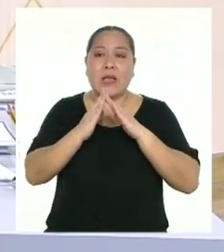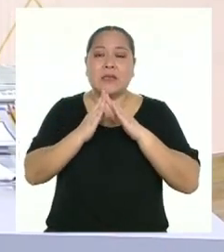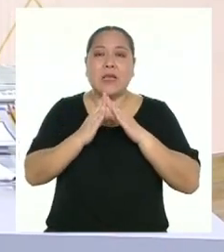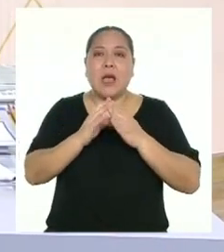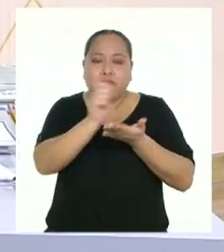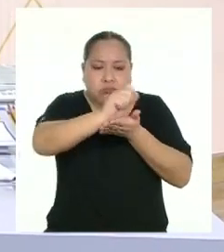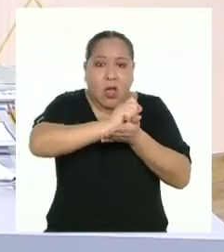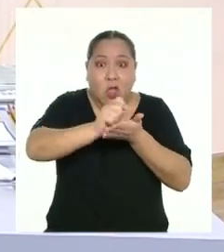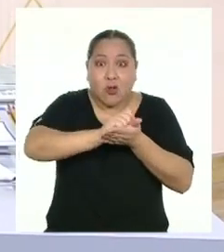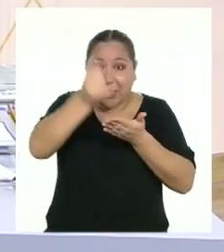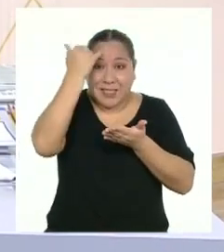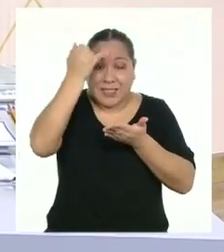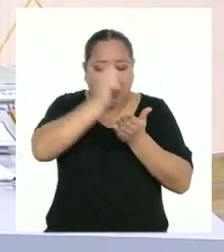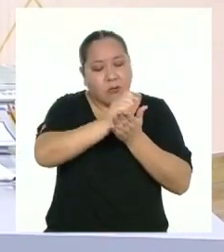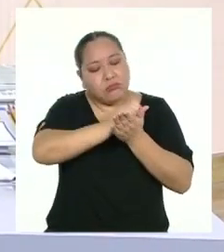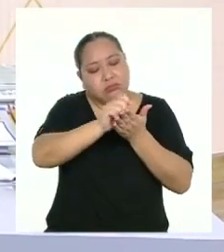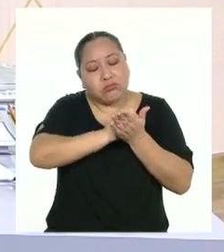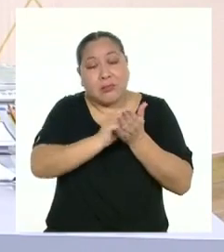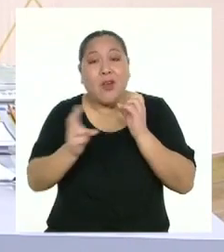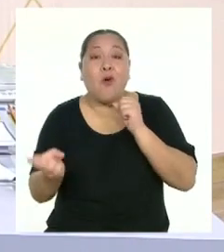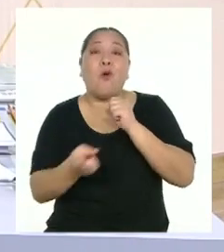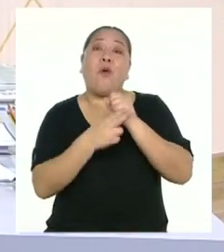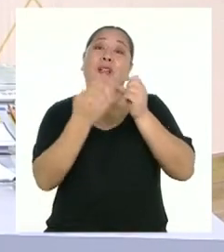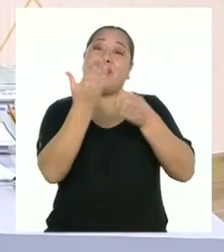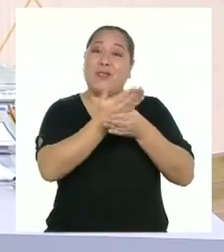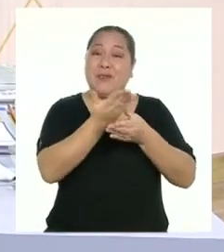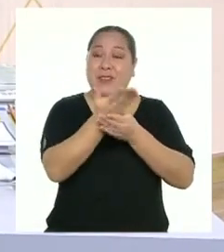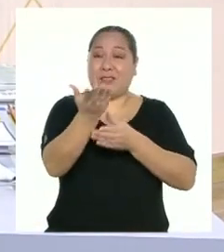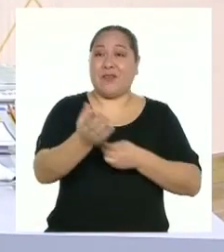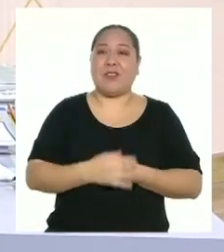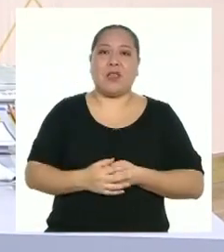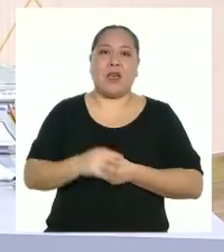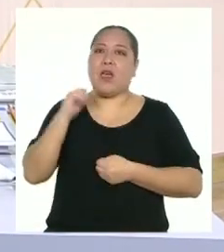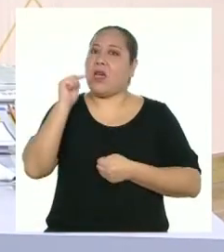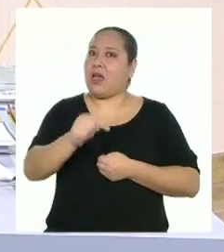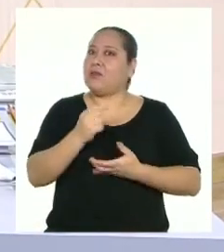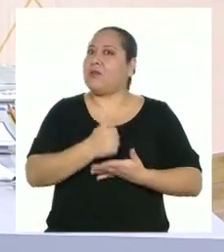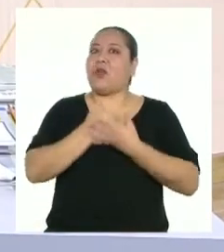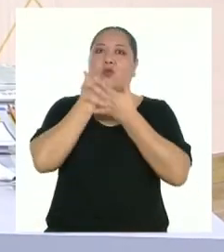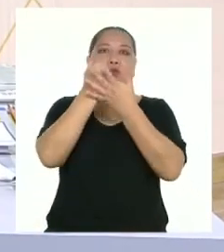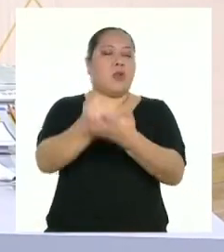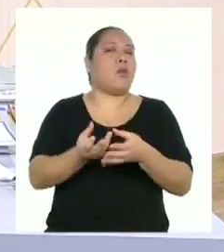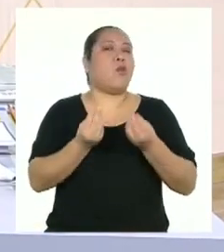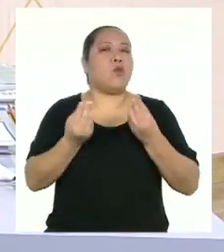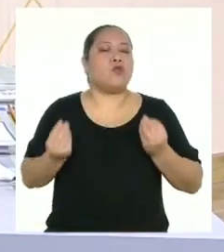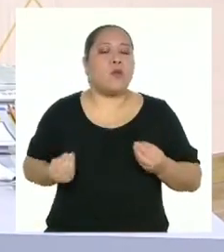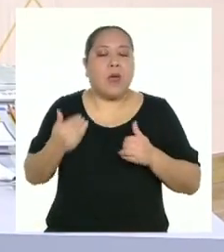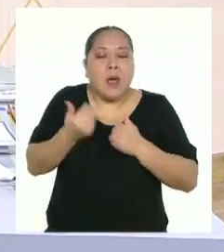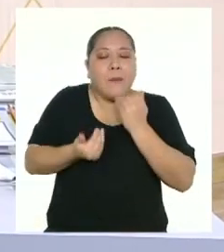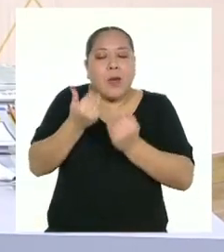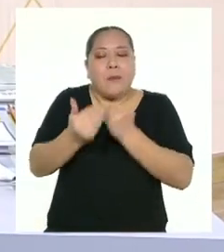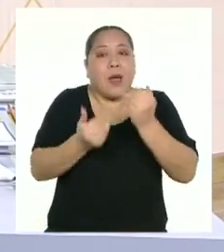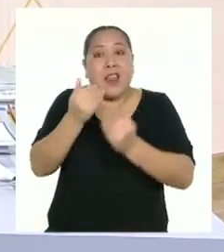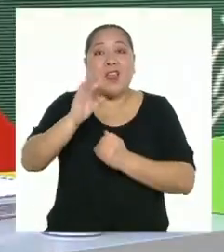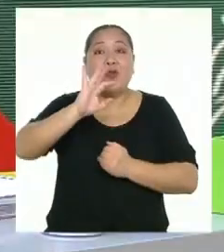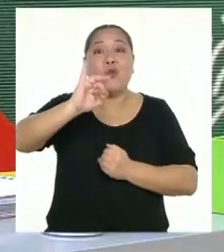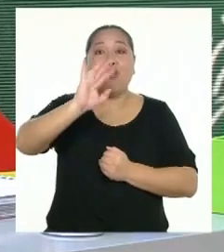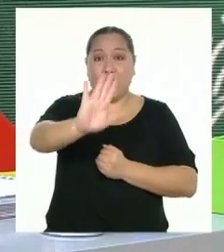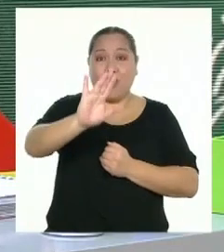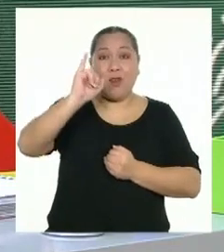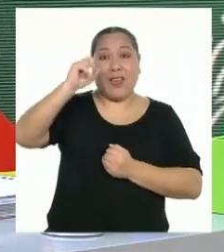con el que cuentes y ponla en tu portafolio. Esto será de utilidad para preparar mejor tu infografía.